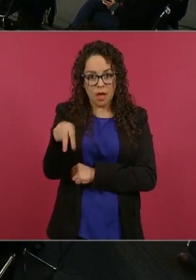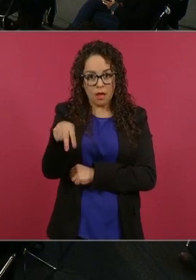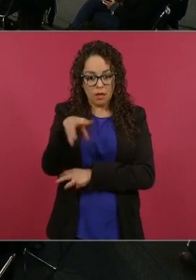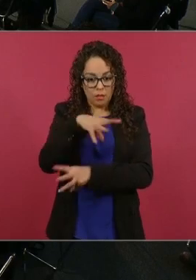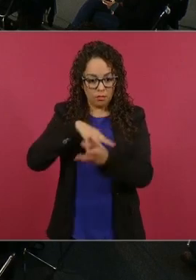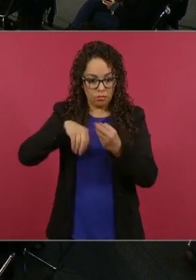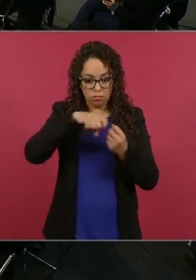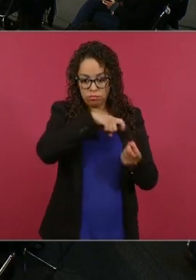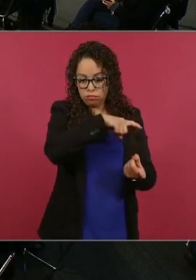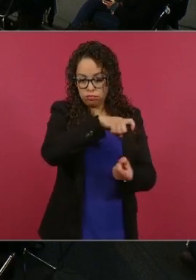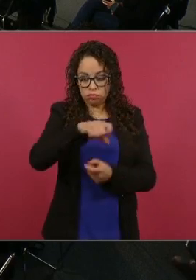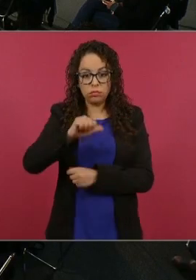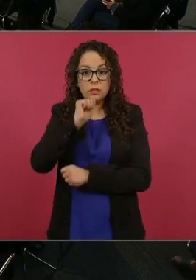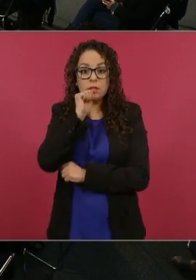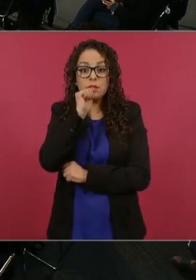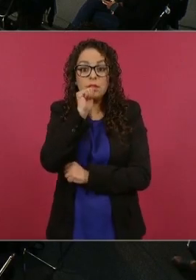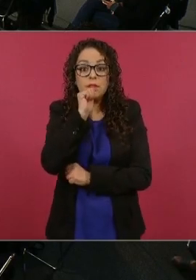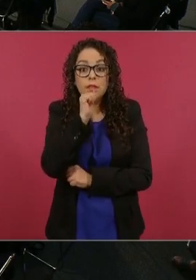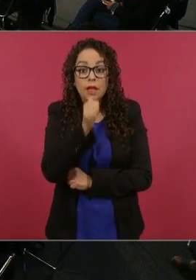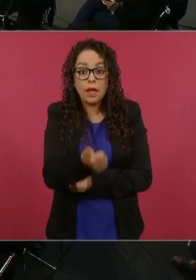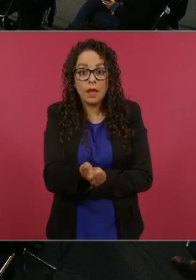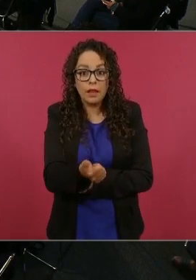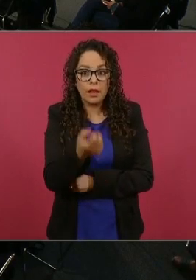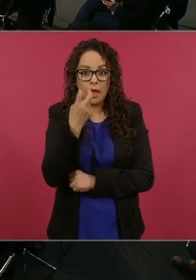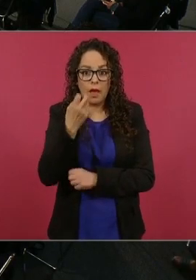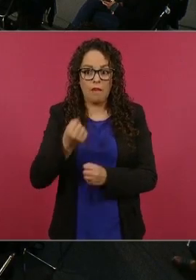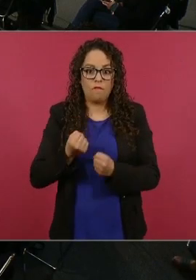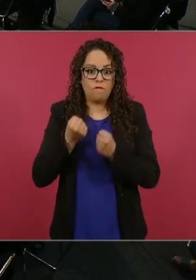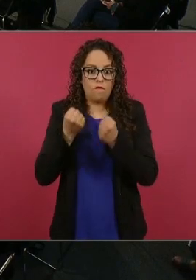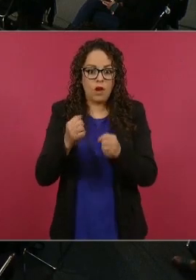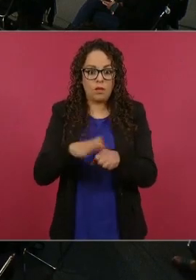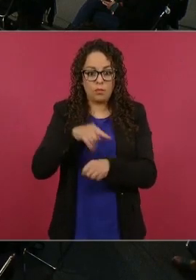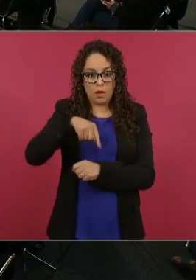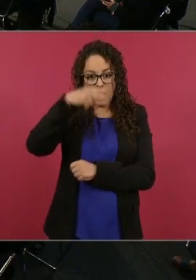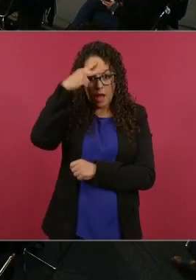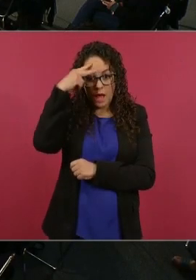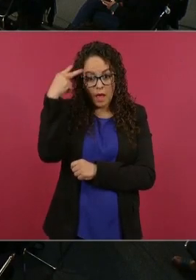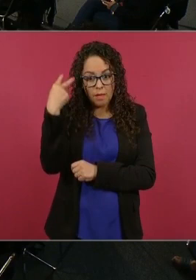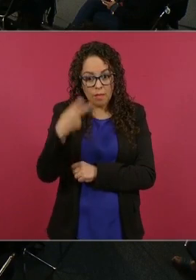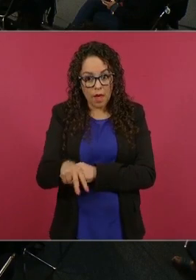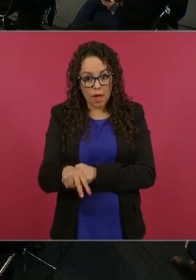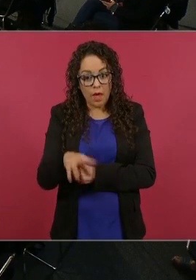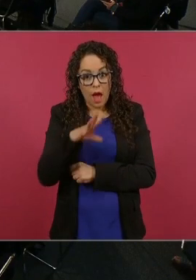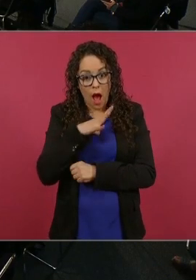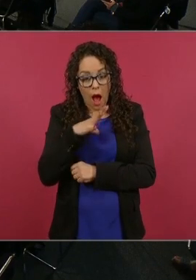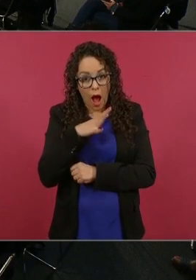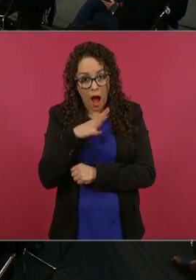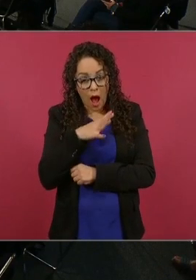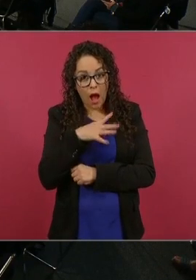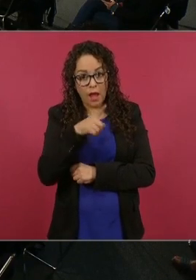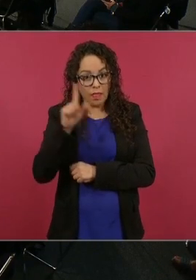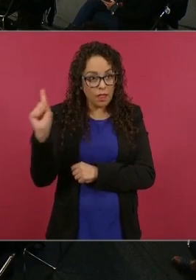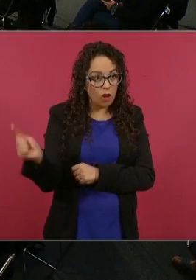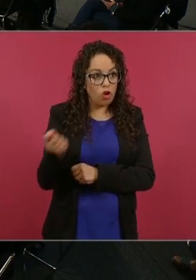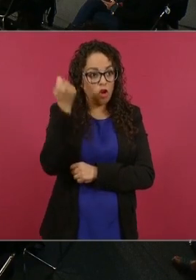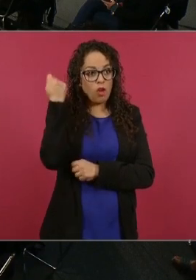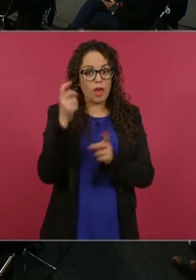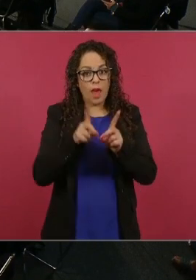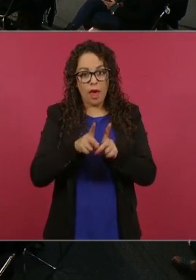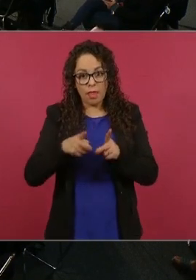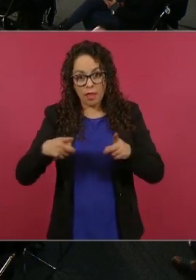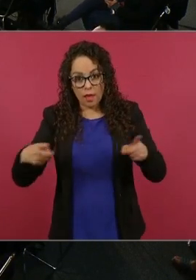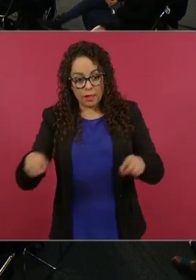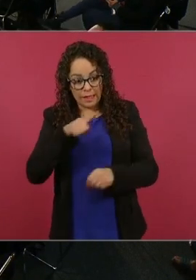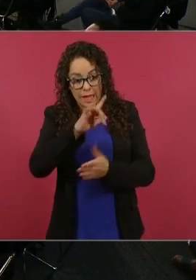un ingreso importante para la industria del país pues en México no existen reservas suficientes de desarrollo tecnológico de esos